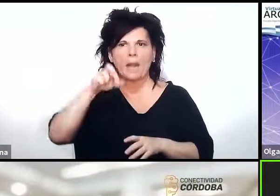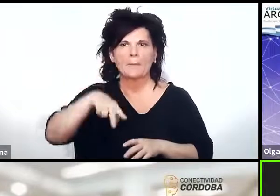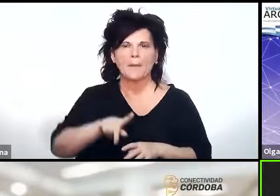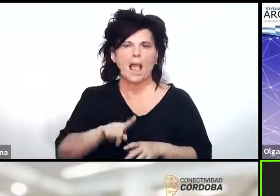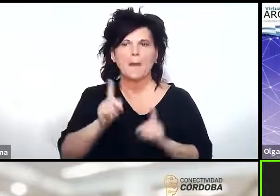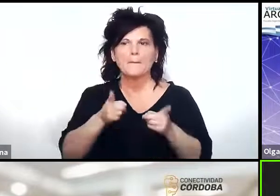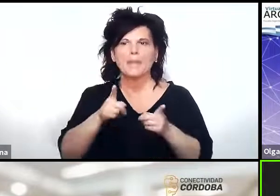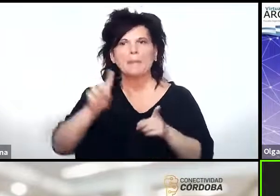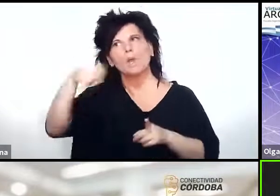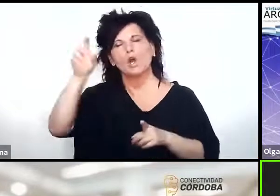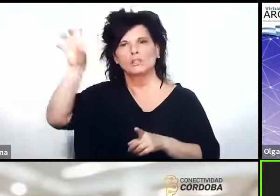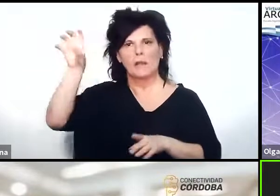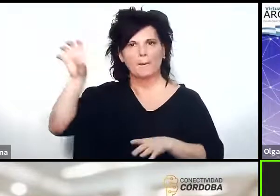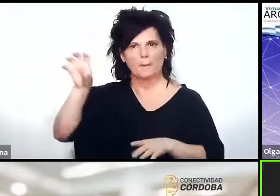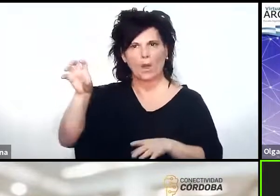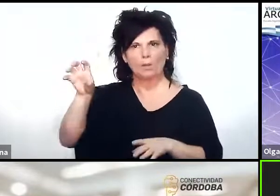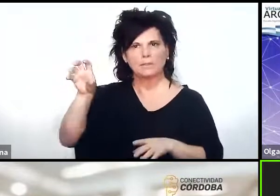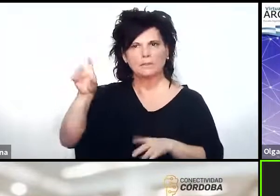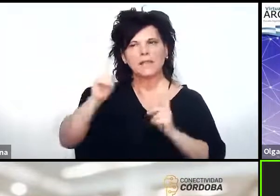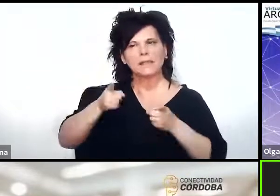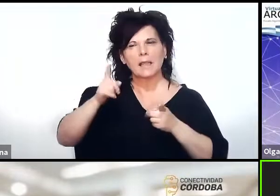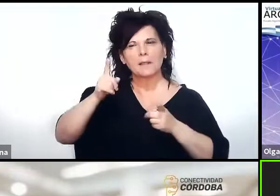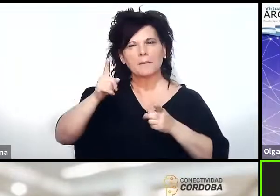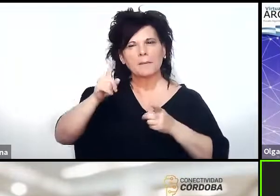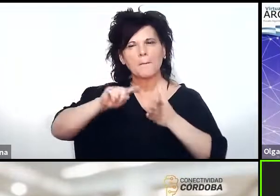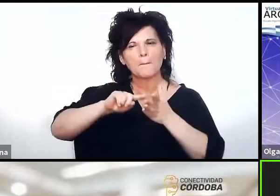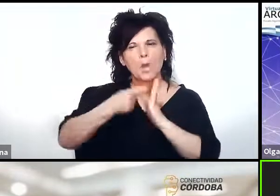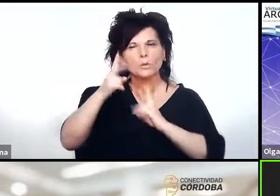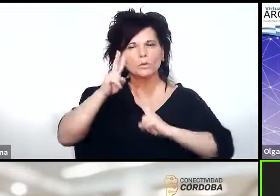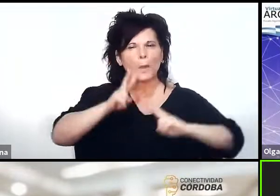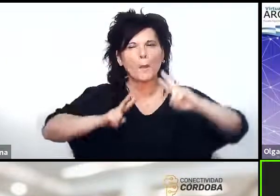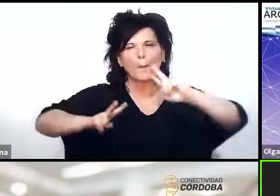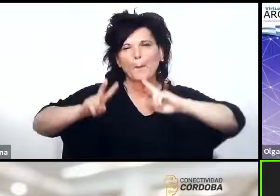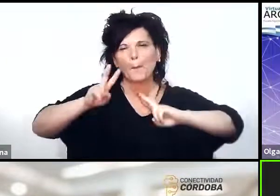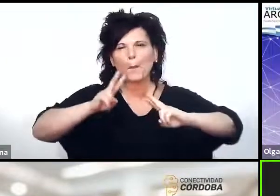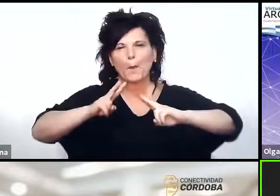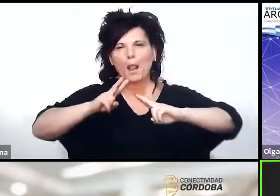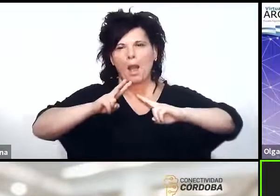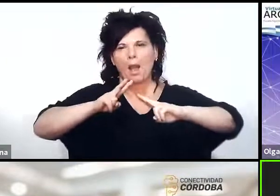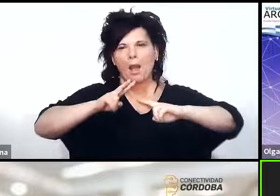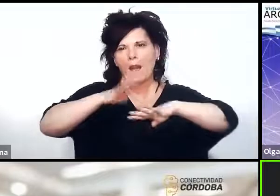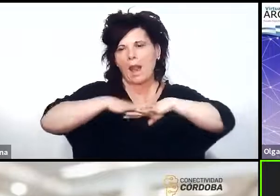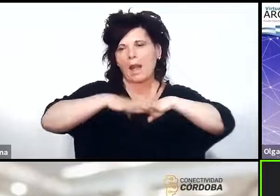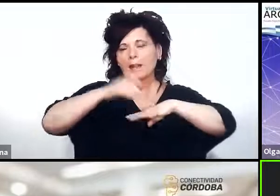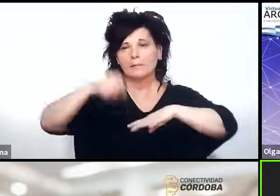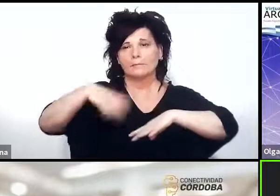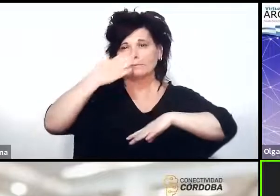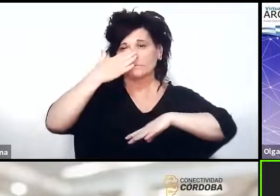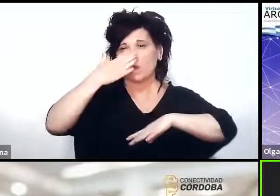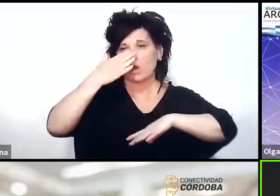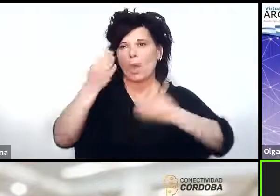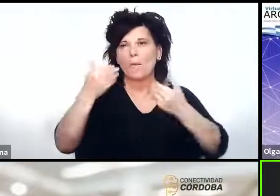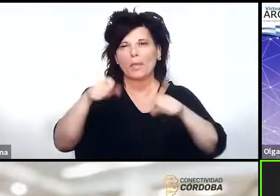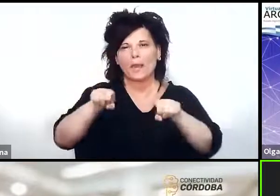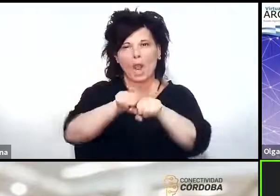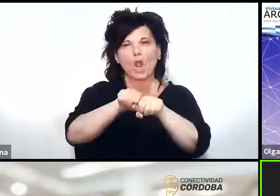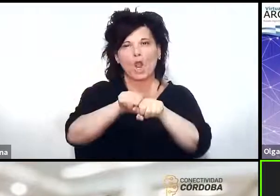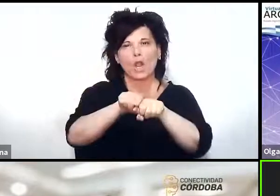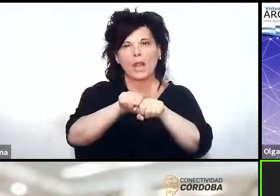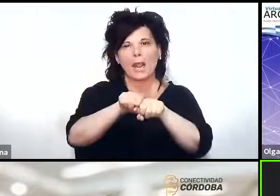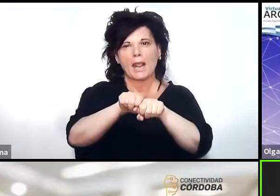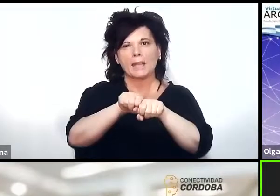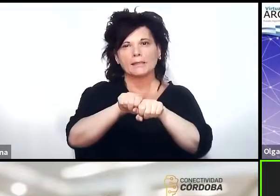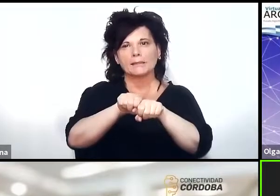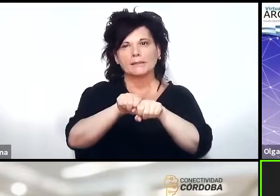provincias y de buscar puntos en donde la red de Córdoba se pudiera conectar a los nodos de la